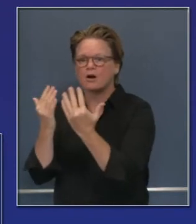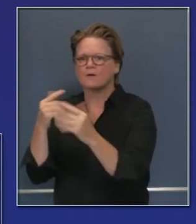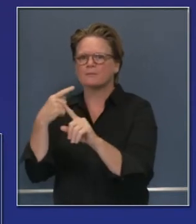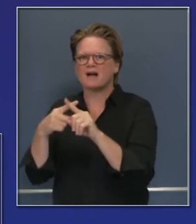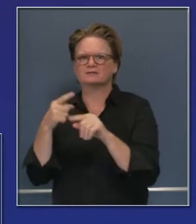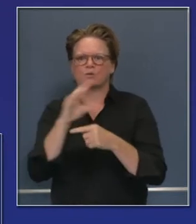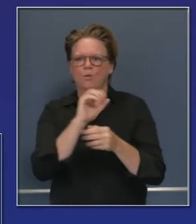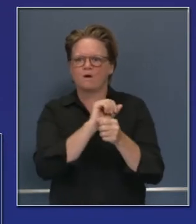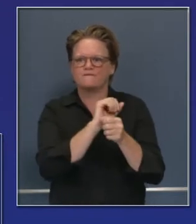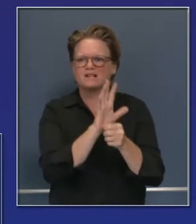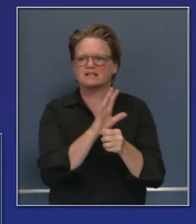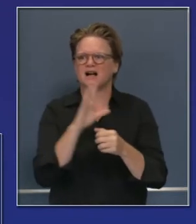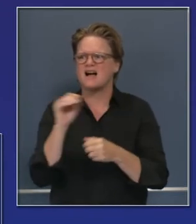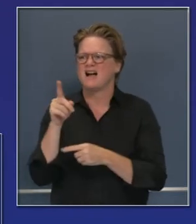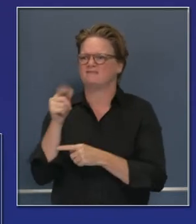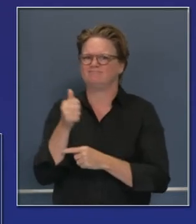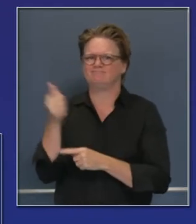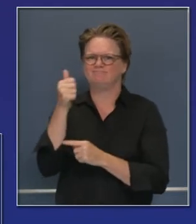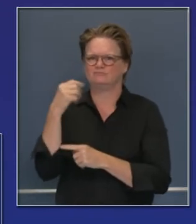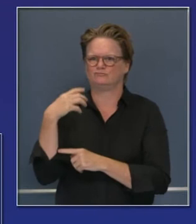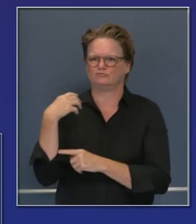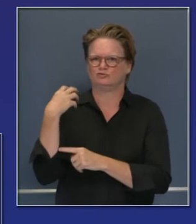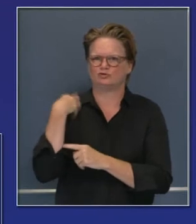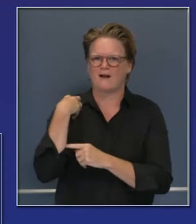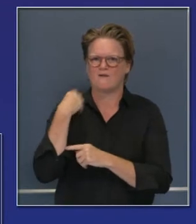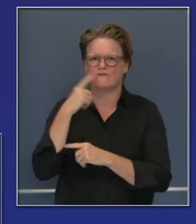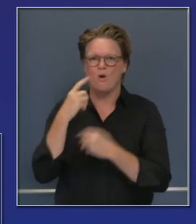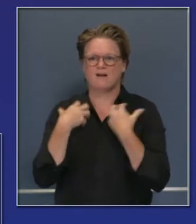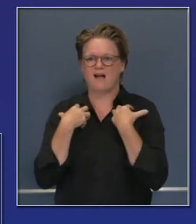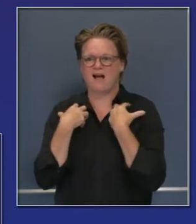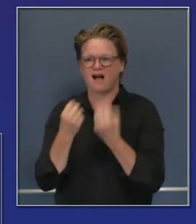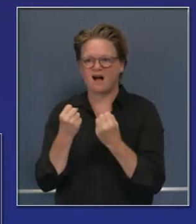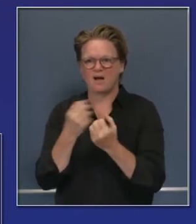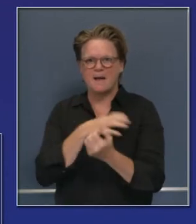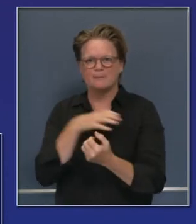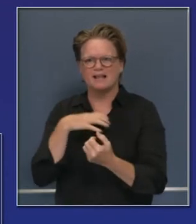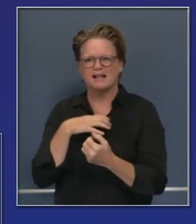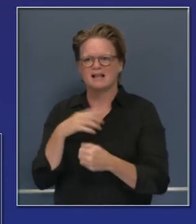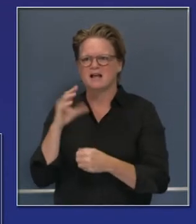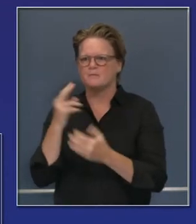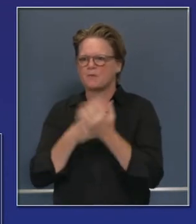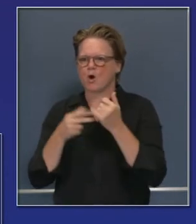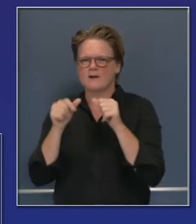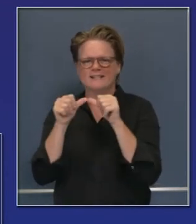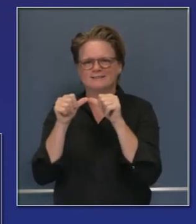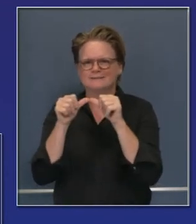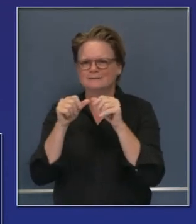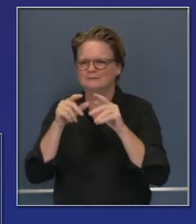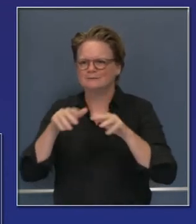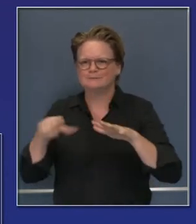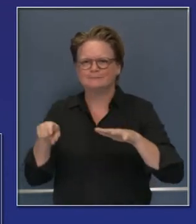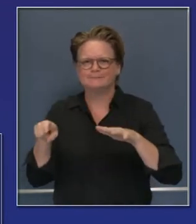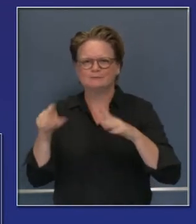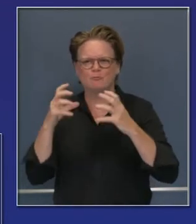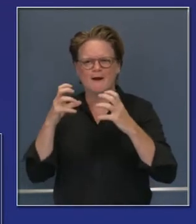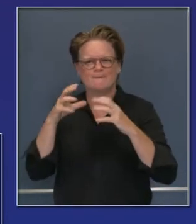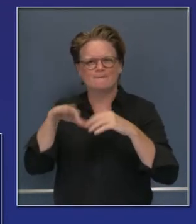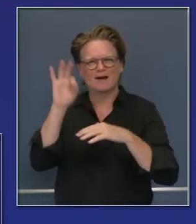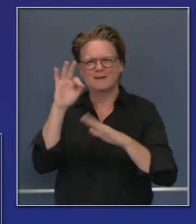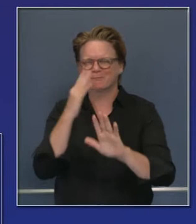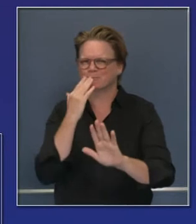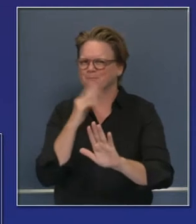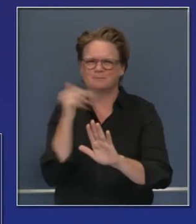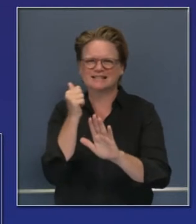incendios forestales, pero ellos han tenido un compromiso a esta causa de mejorar la tecnología de pruebas diagnósticas en California y han ayudado a